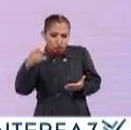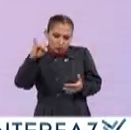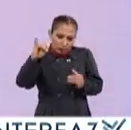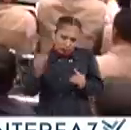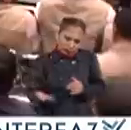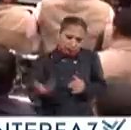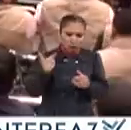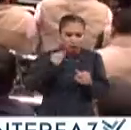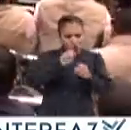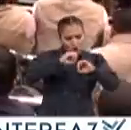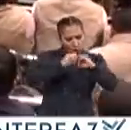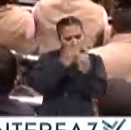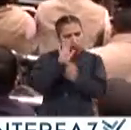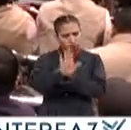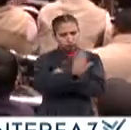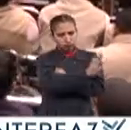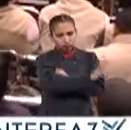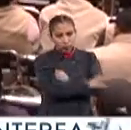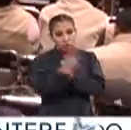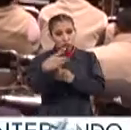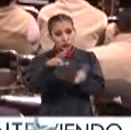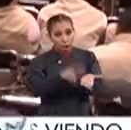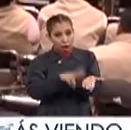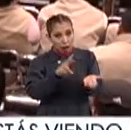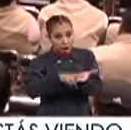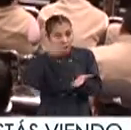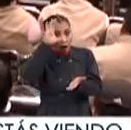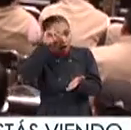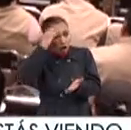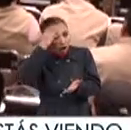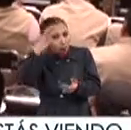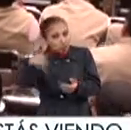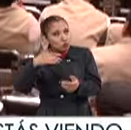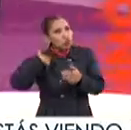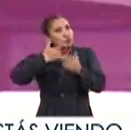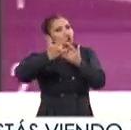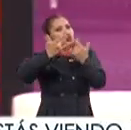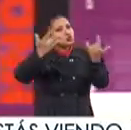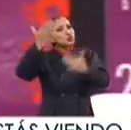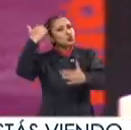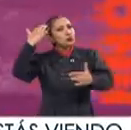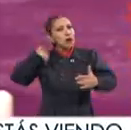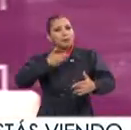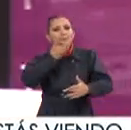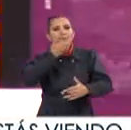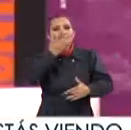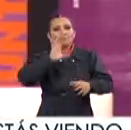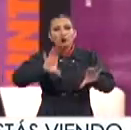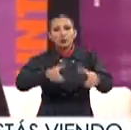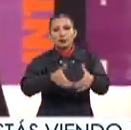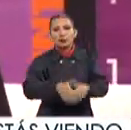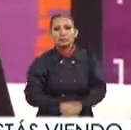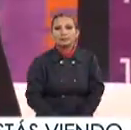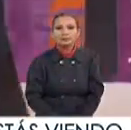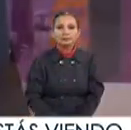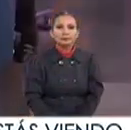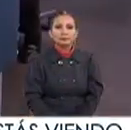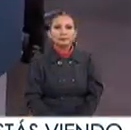identidad Y organización propia Sus valores, cultura, conocimientos ancestrales Y prácticas comunitarias